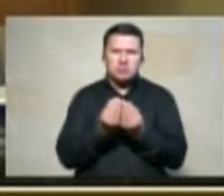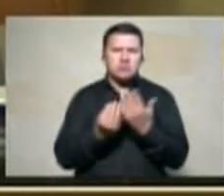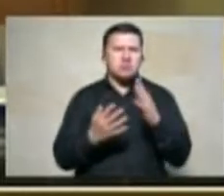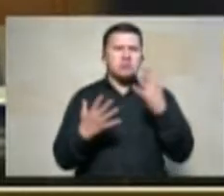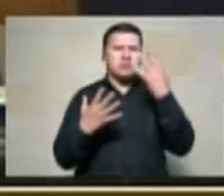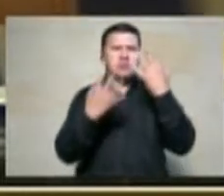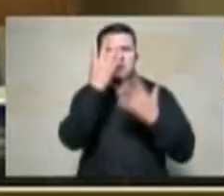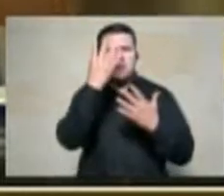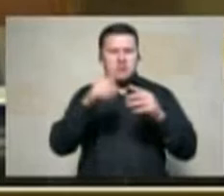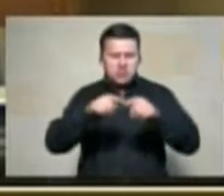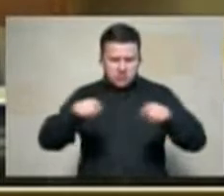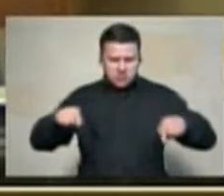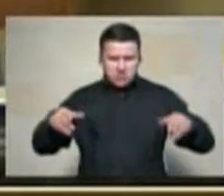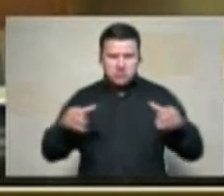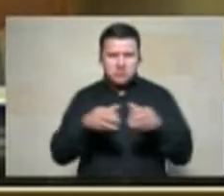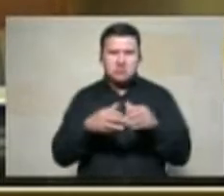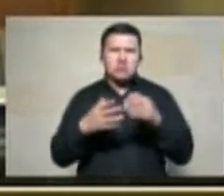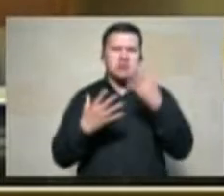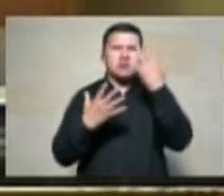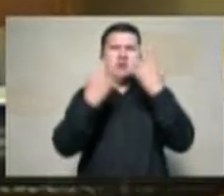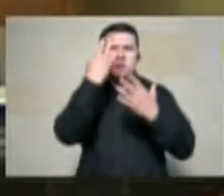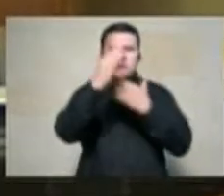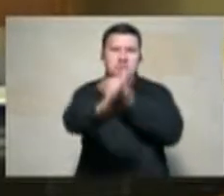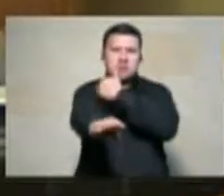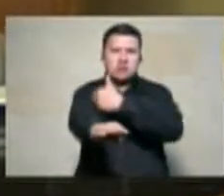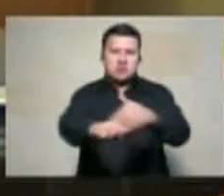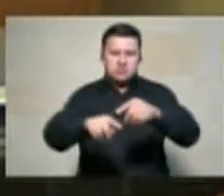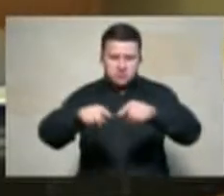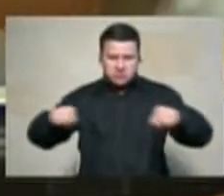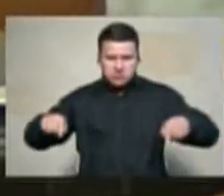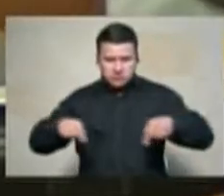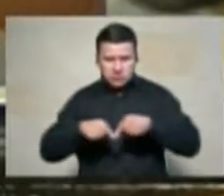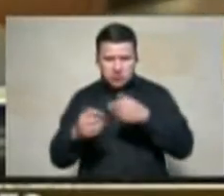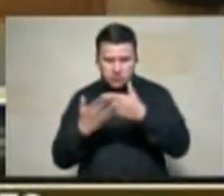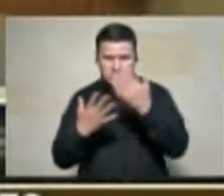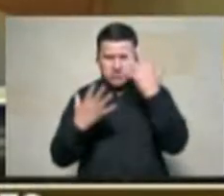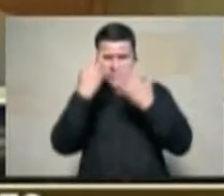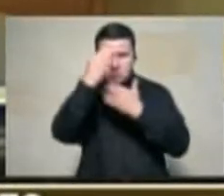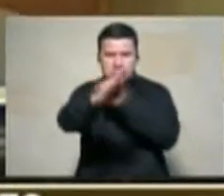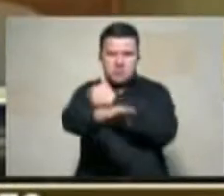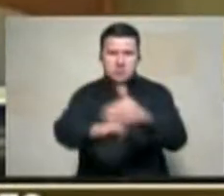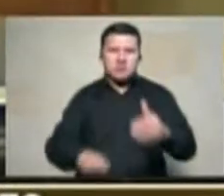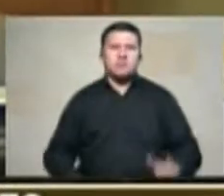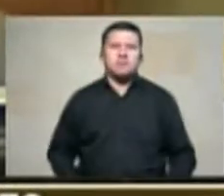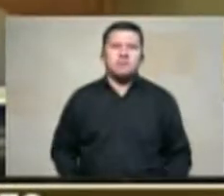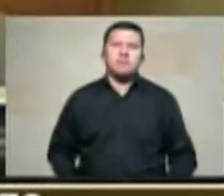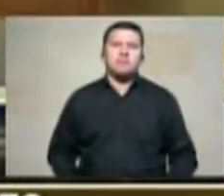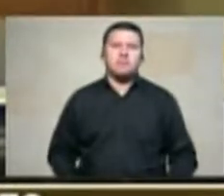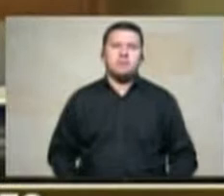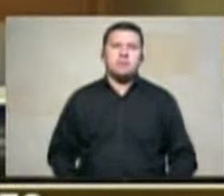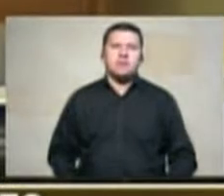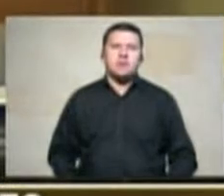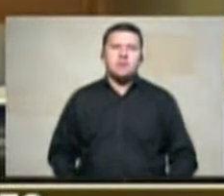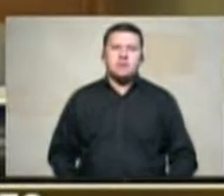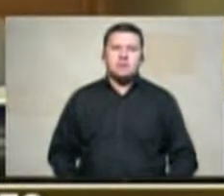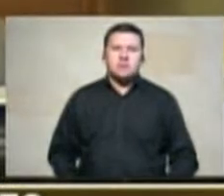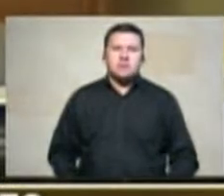14 tareas en 13 millones de pesos luego le informan